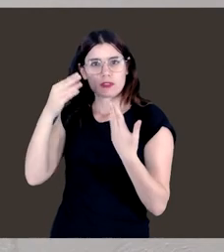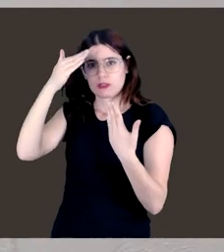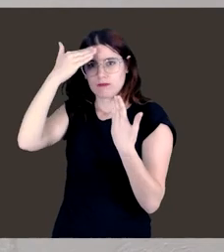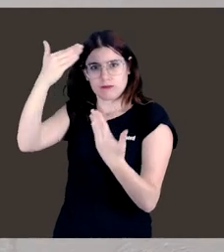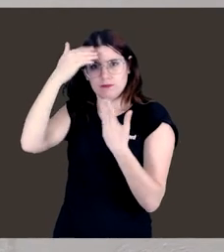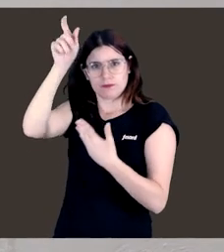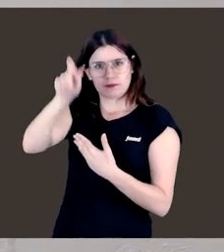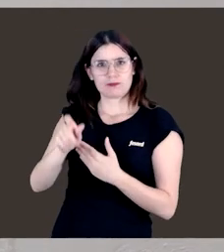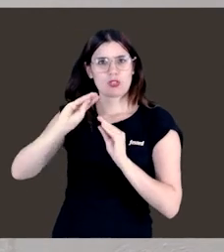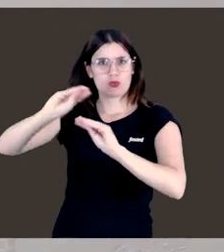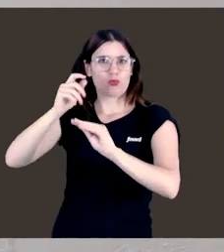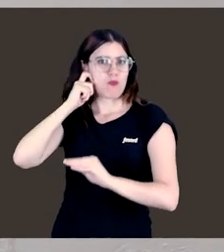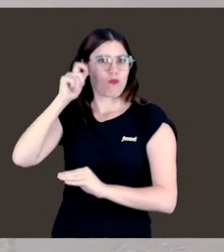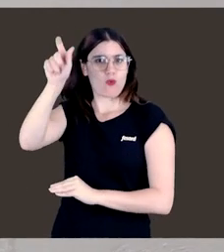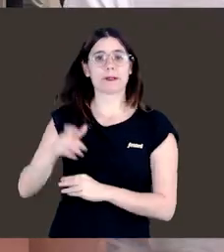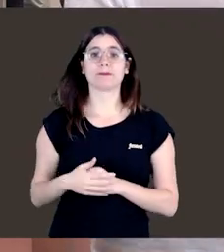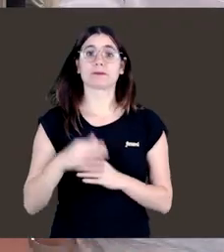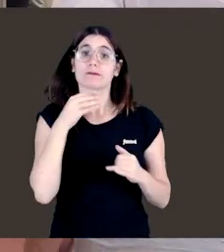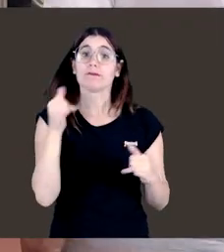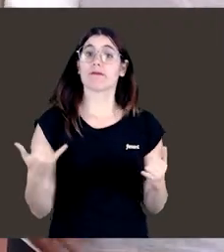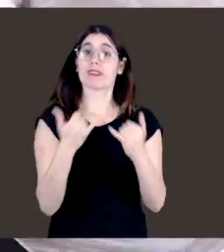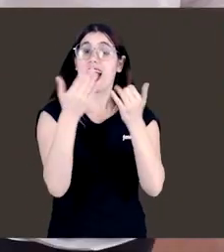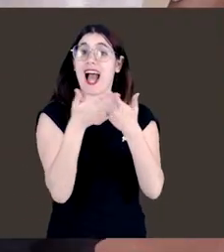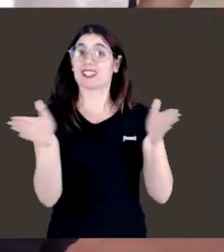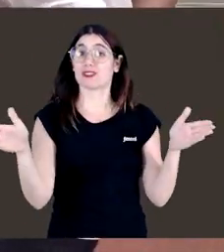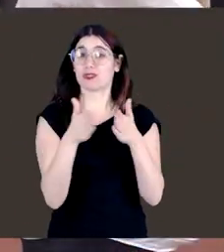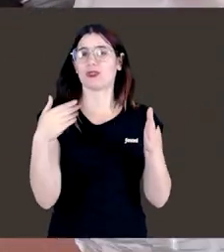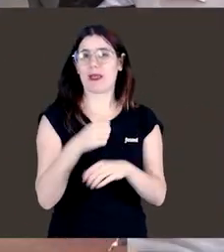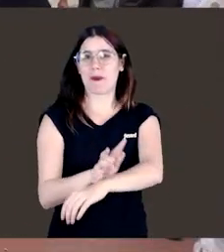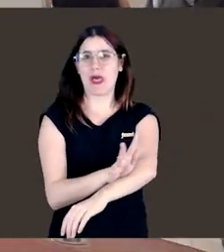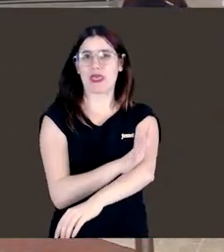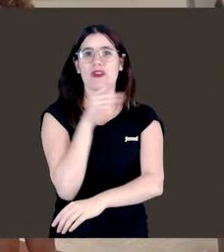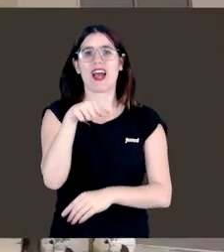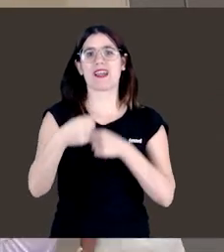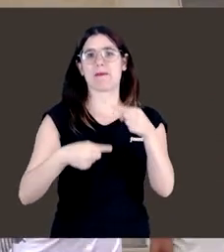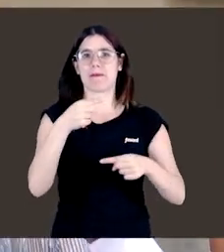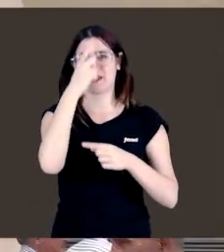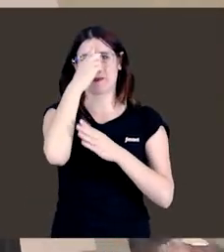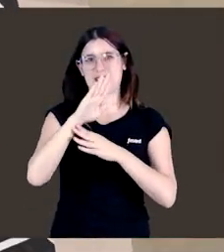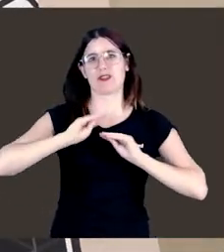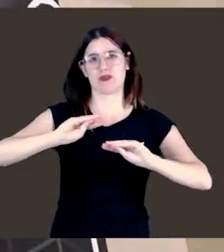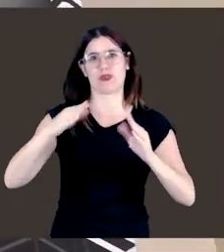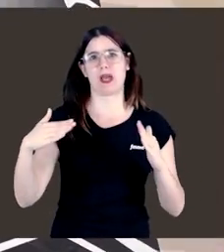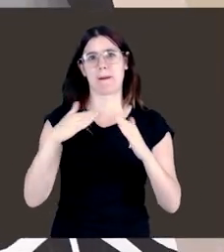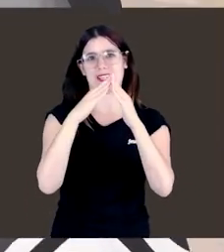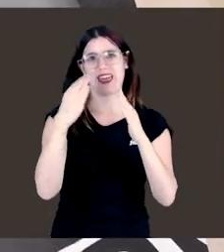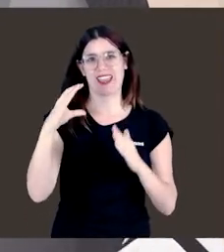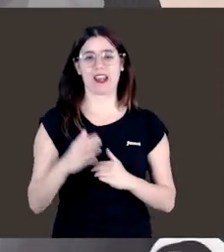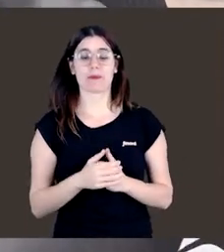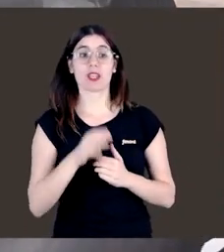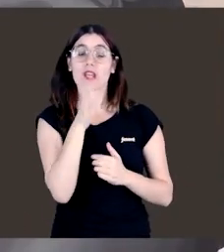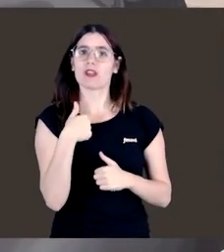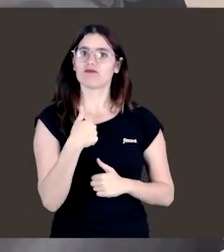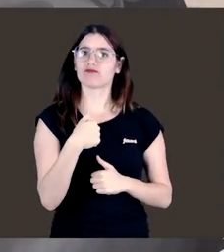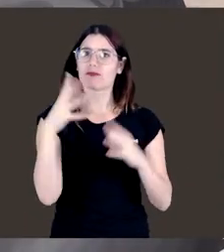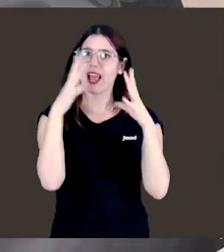extraordinario mérito que tuvo esta mujer. El emotivo acto de inauguración del mural contó con representación de la familia de María